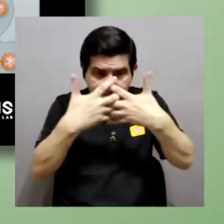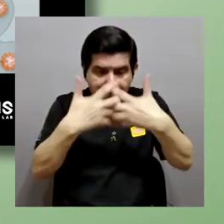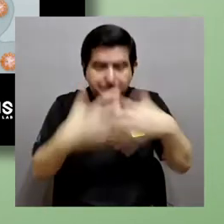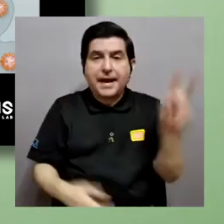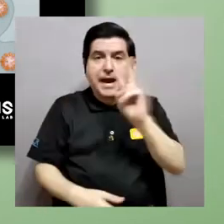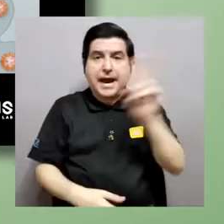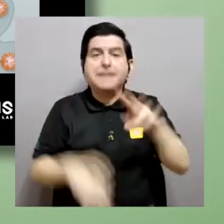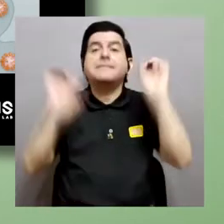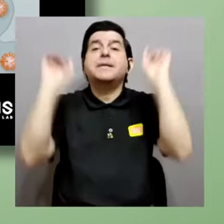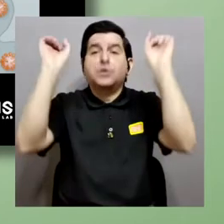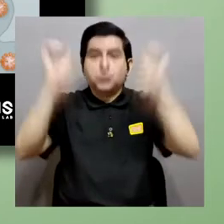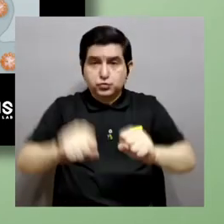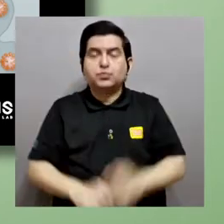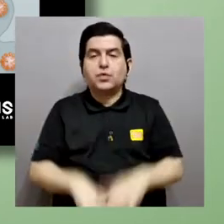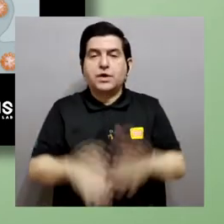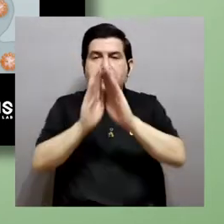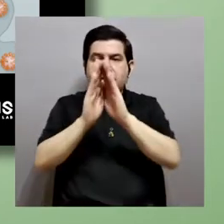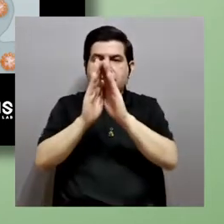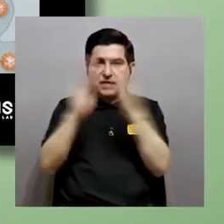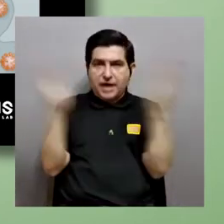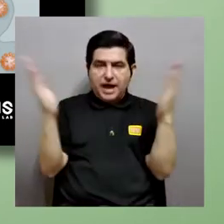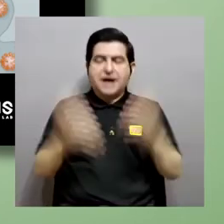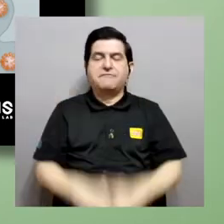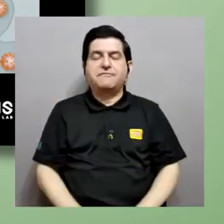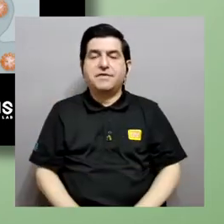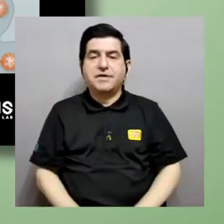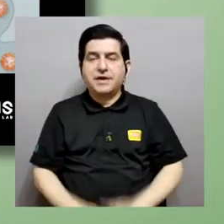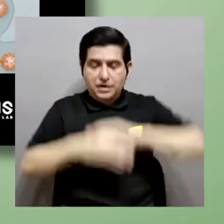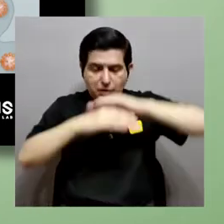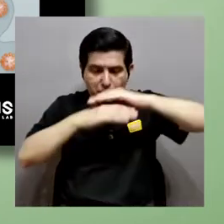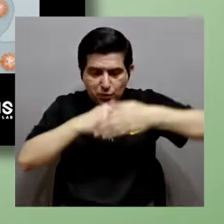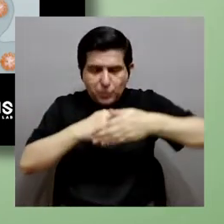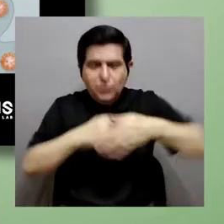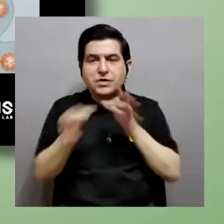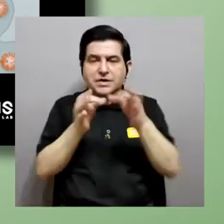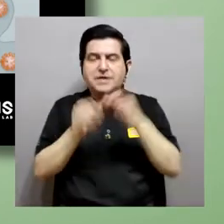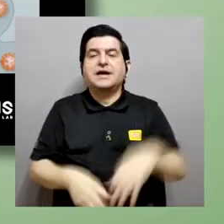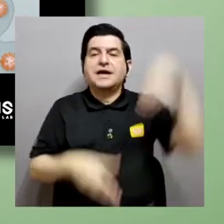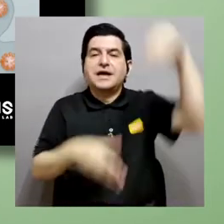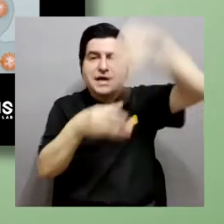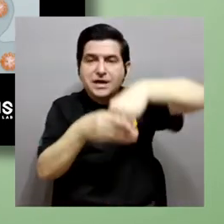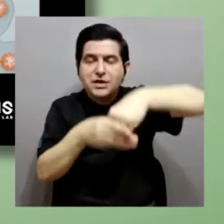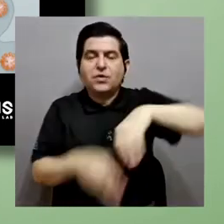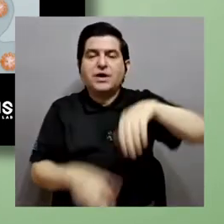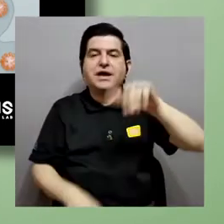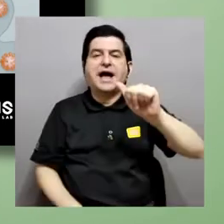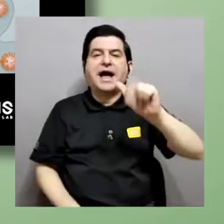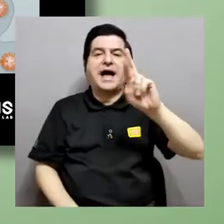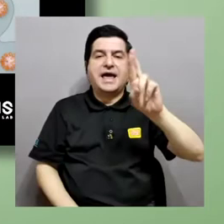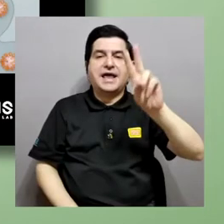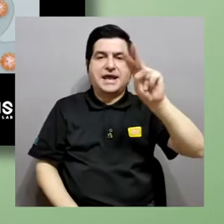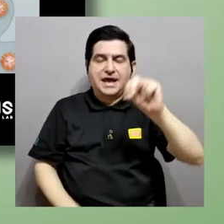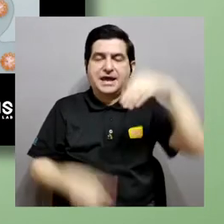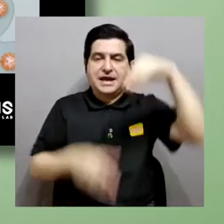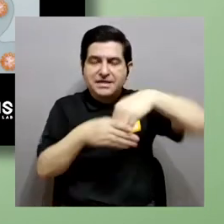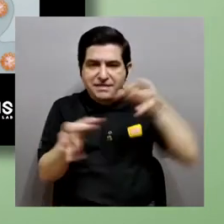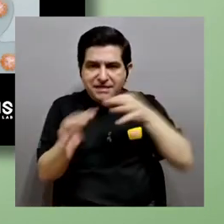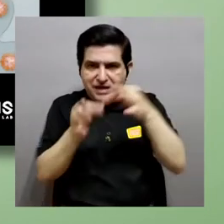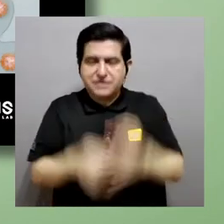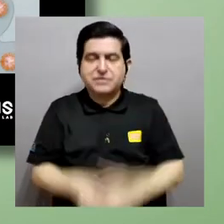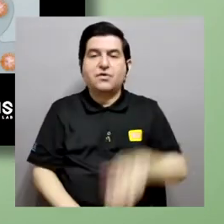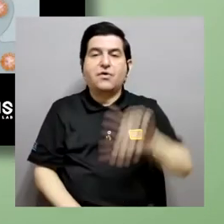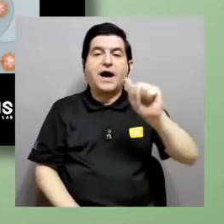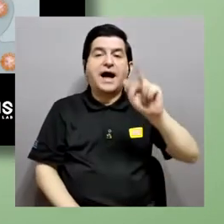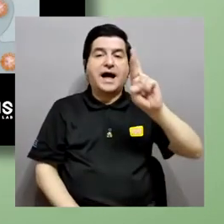abrir la membrana celular y depositar su ARN dentro de la célula, ¿verdad? Una vez que este ARN, que es lo que está dentro del